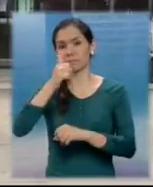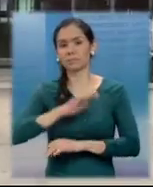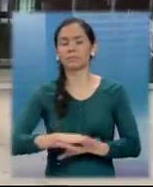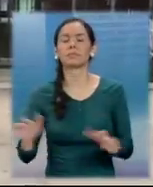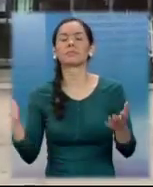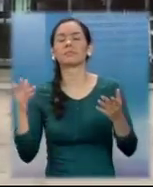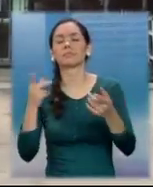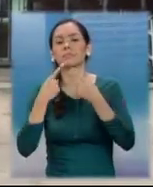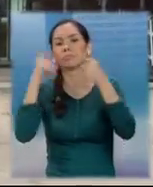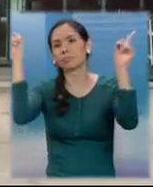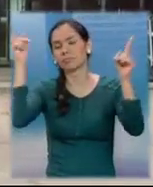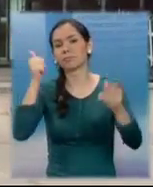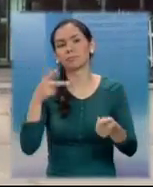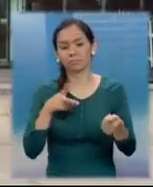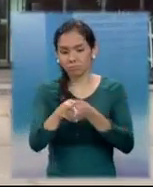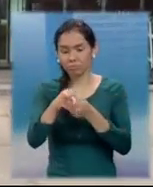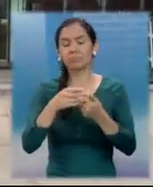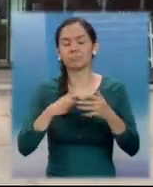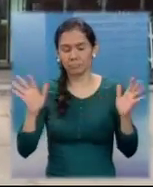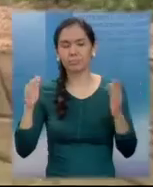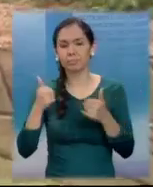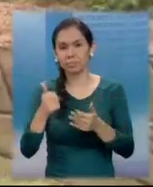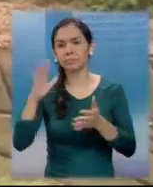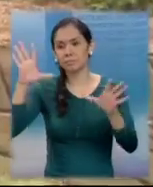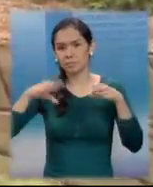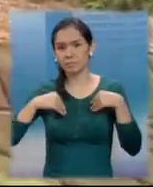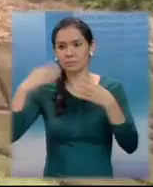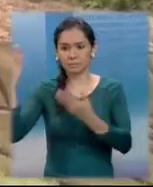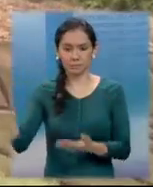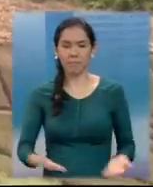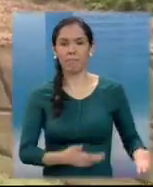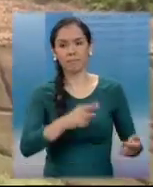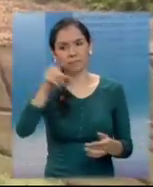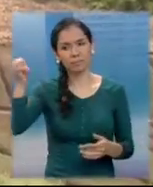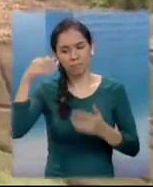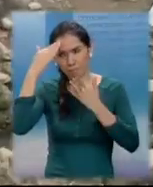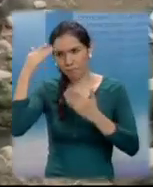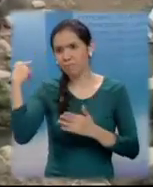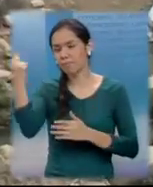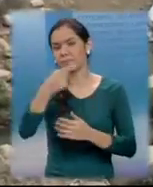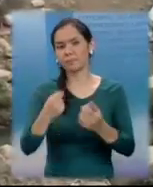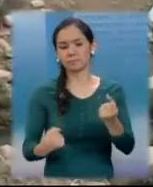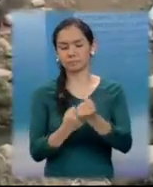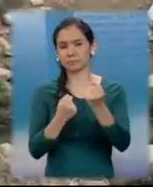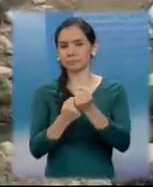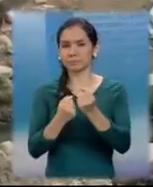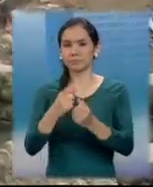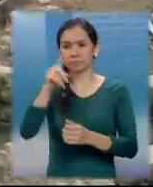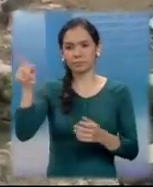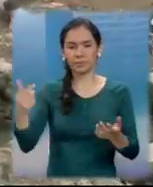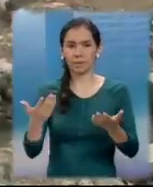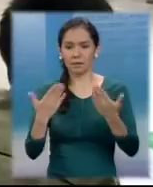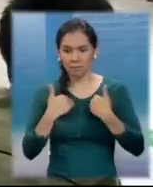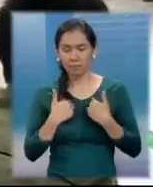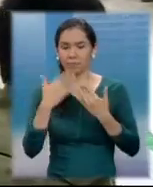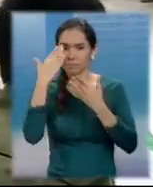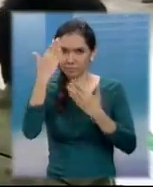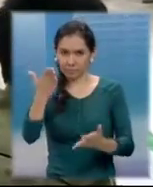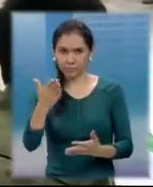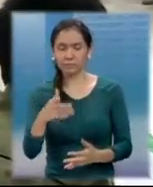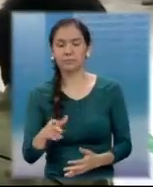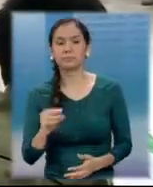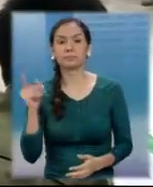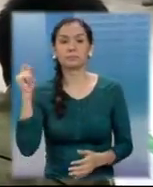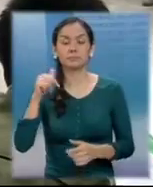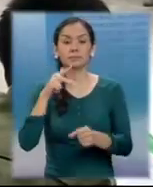aquellos personajes que de una u otra manera intervinieron en este proyecto y que este año se está haciendo realidad. Por una